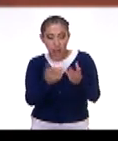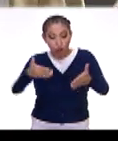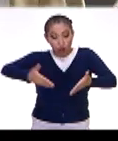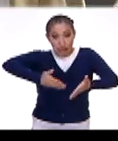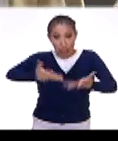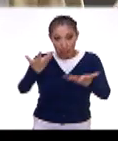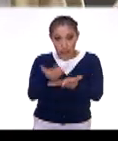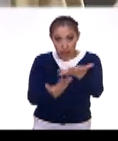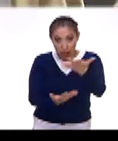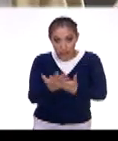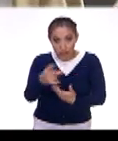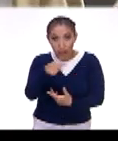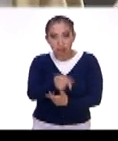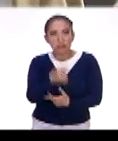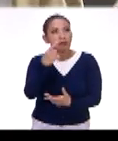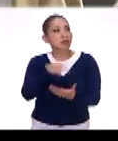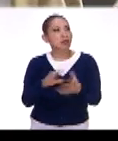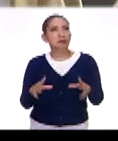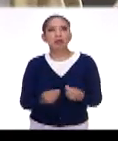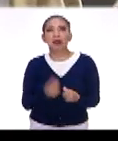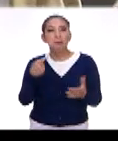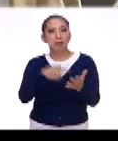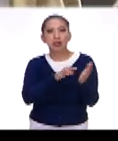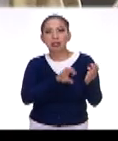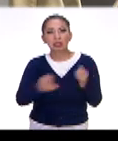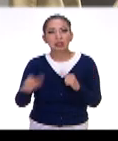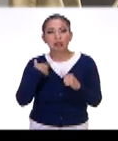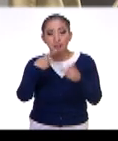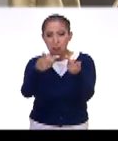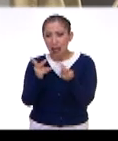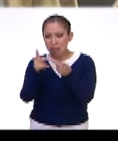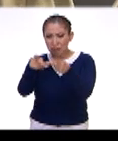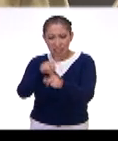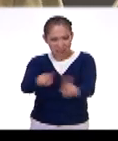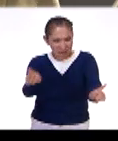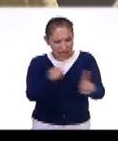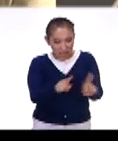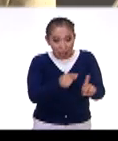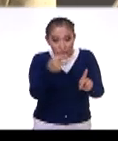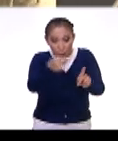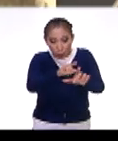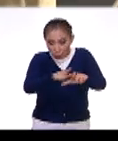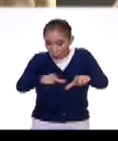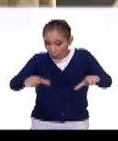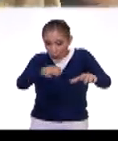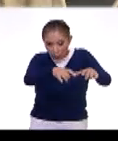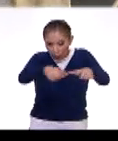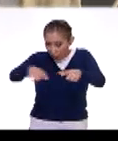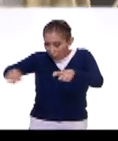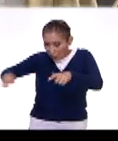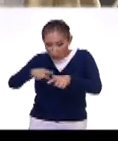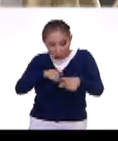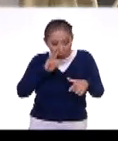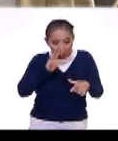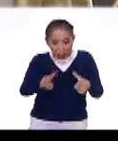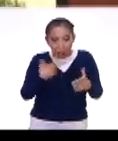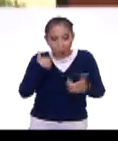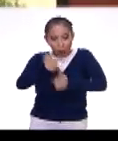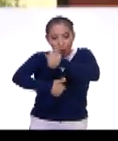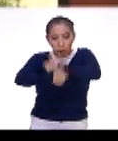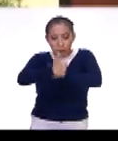cocineros, yo creo que había alrededor de 1.500 platos en una carpa así enorme que estaban